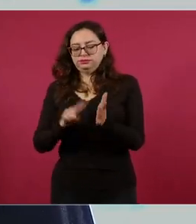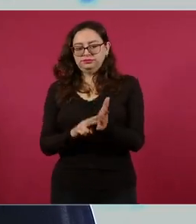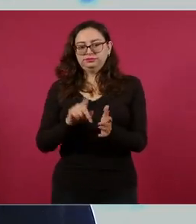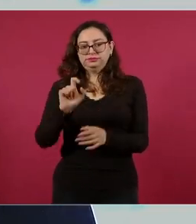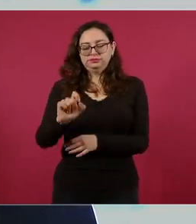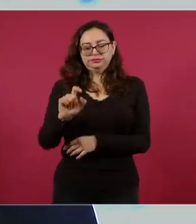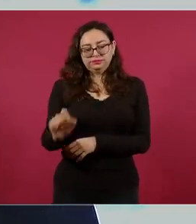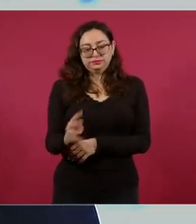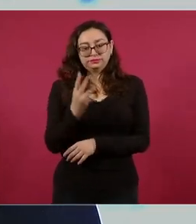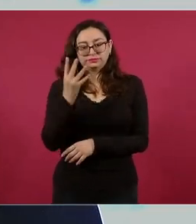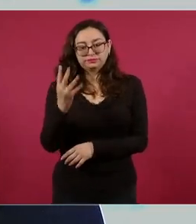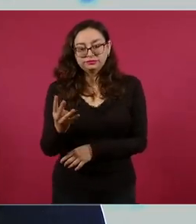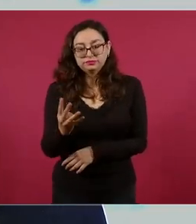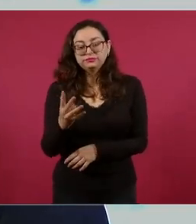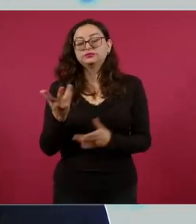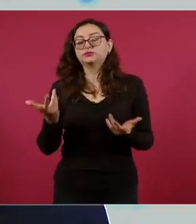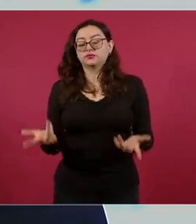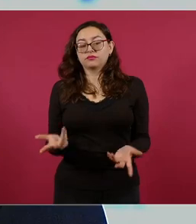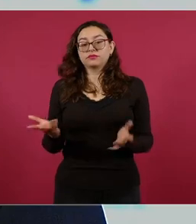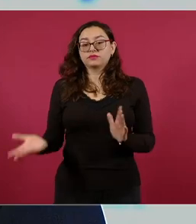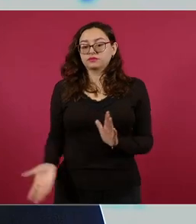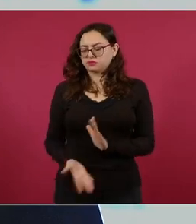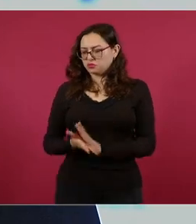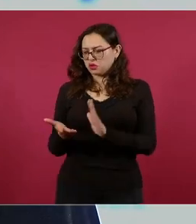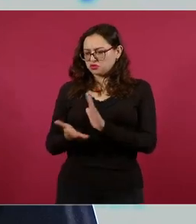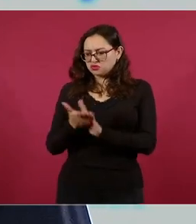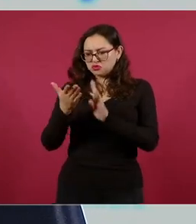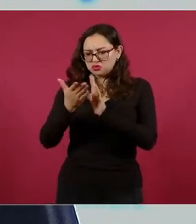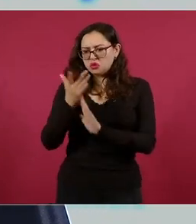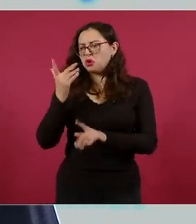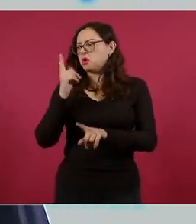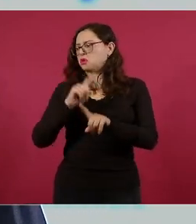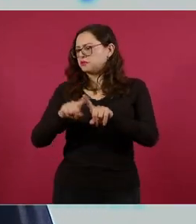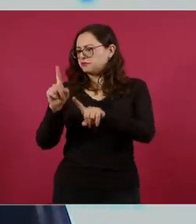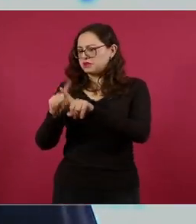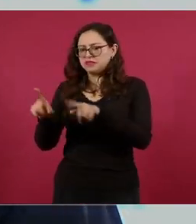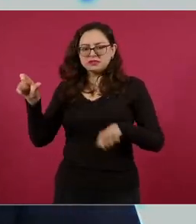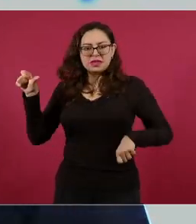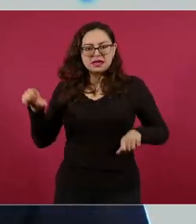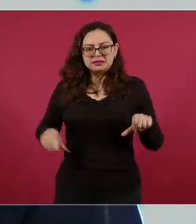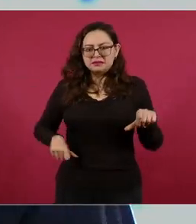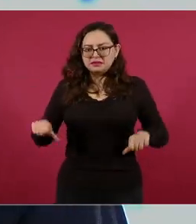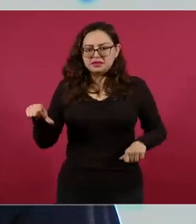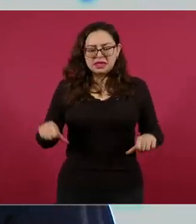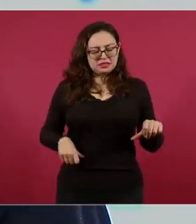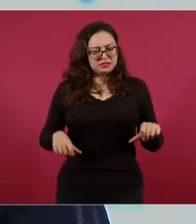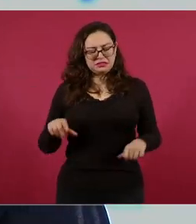incluyen una serie de obras que no voy aquí a mencionar, porque las van a mencionar mis colegas.